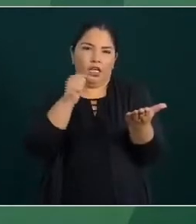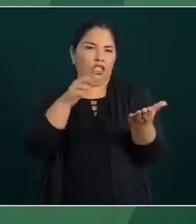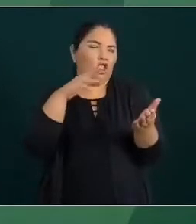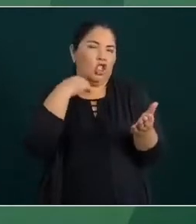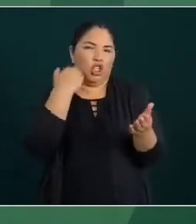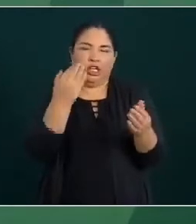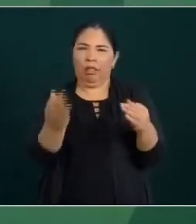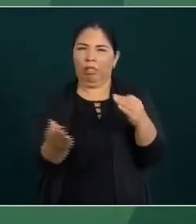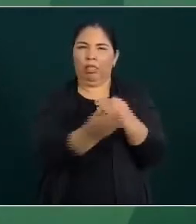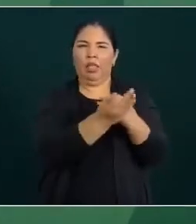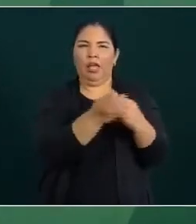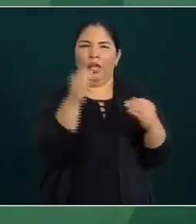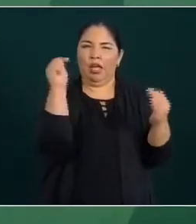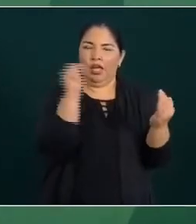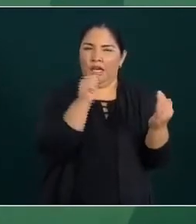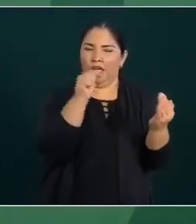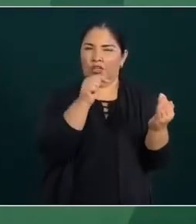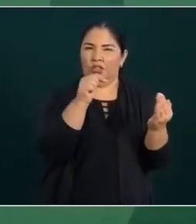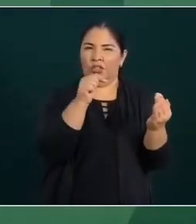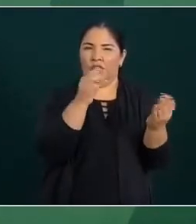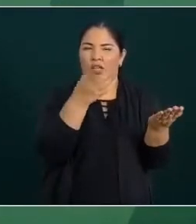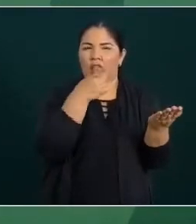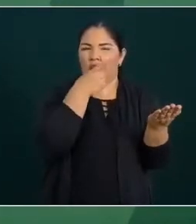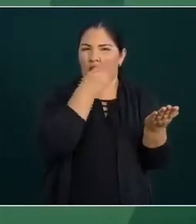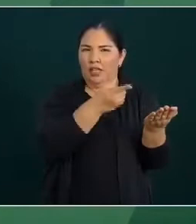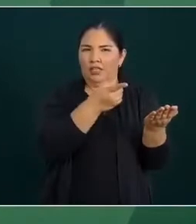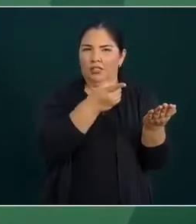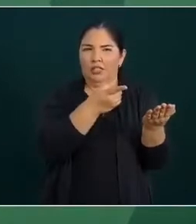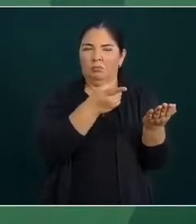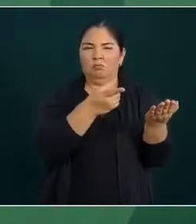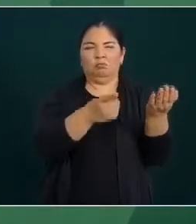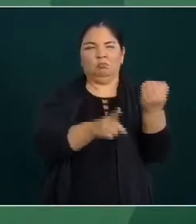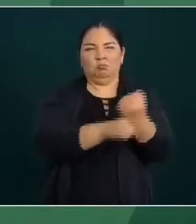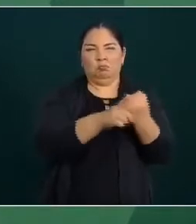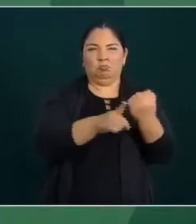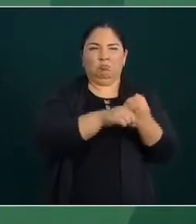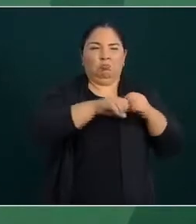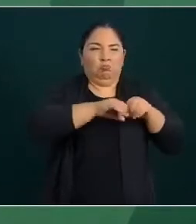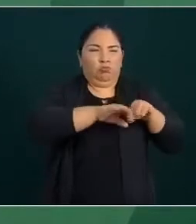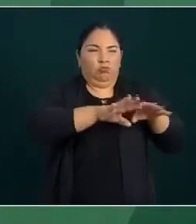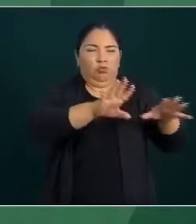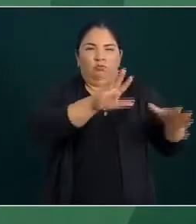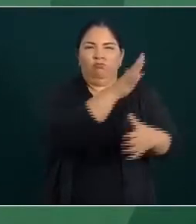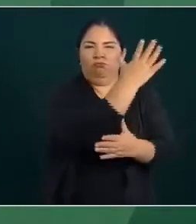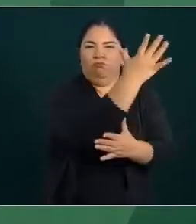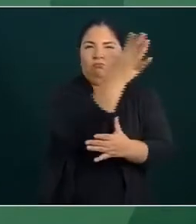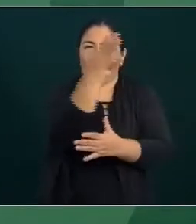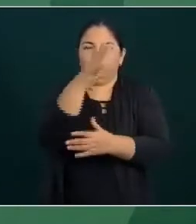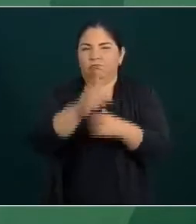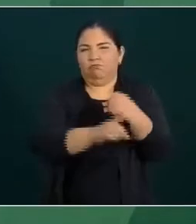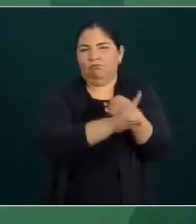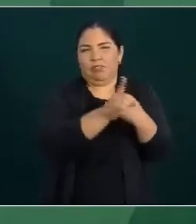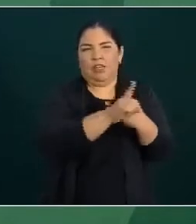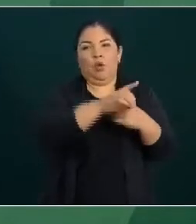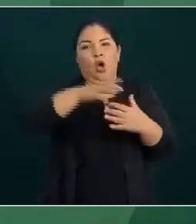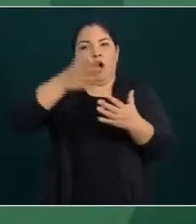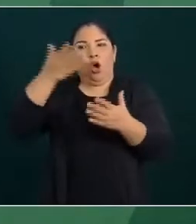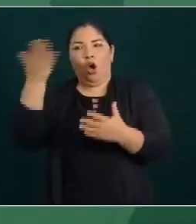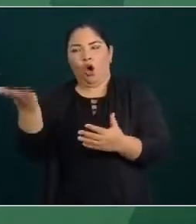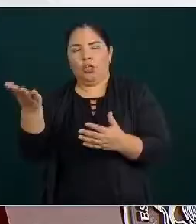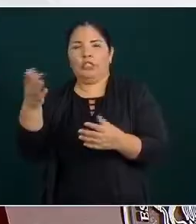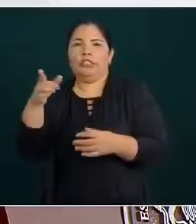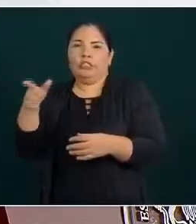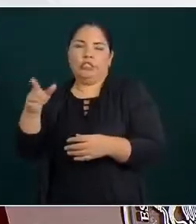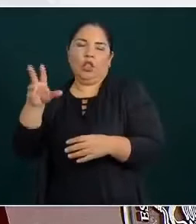sostienen de que va a afectar el medio ambiente. Los que están a favor dicen que